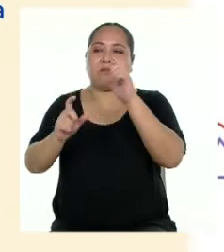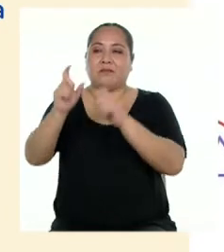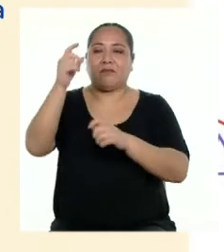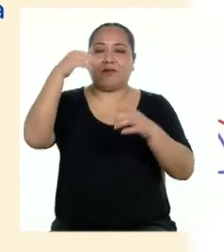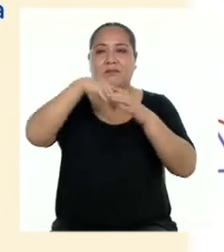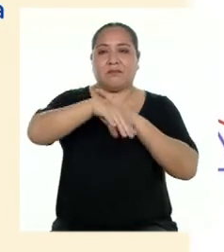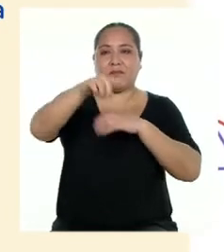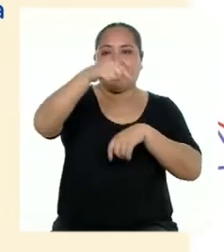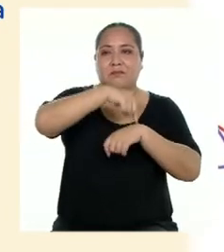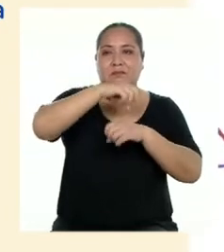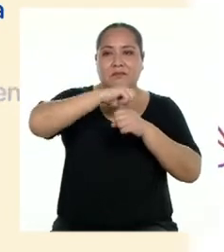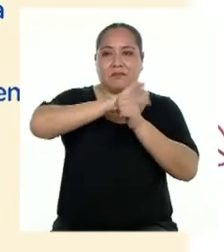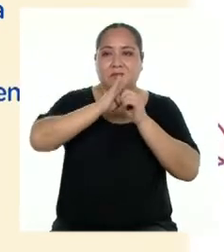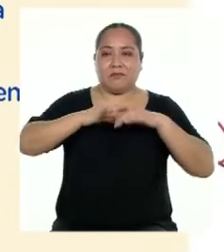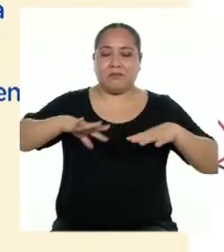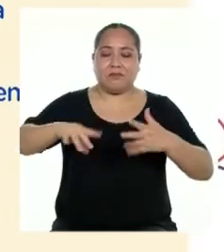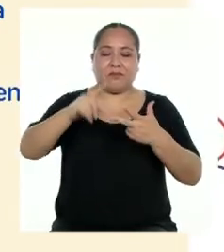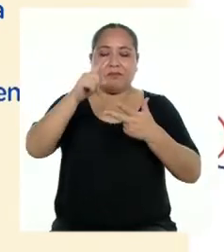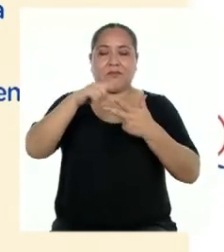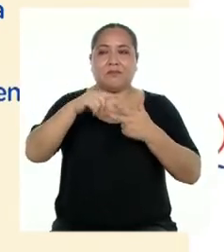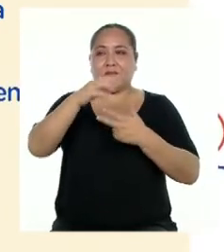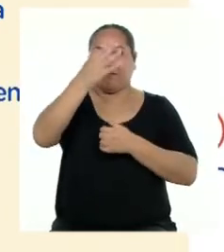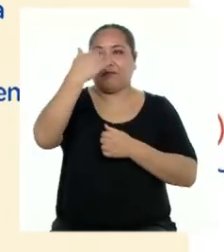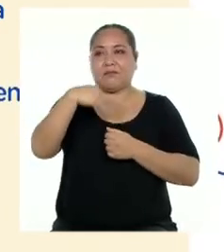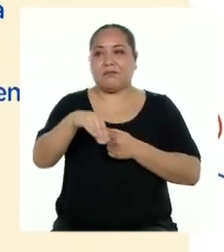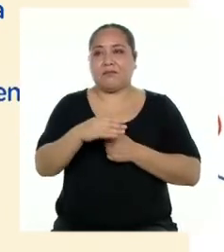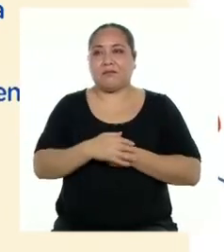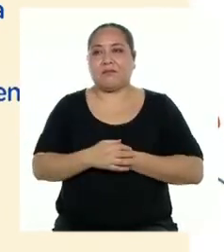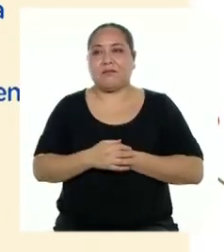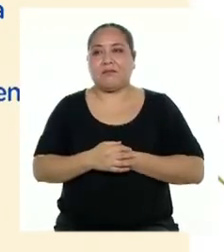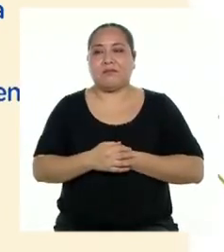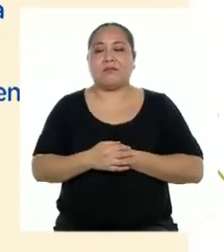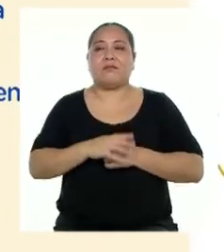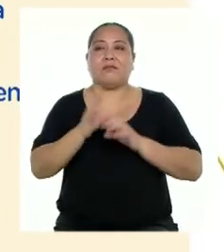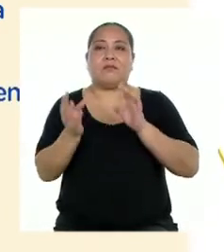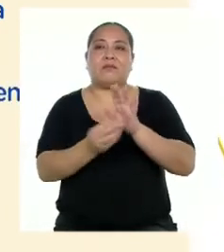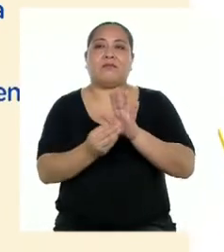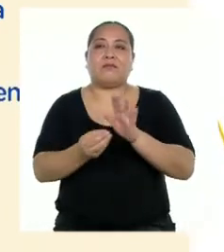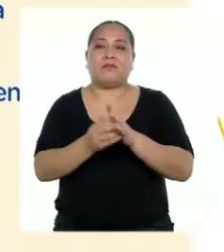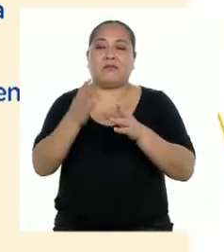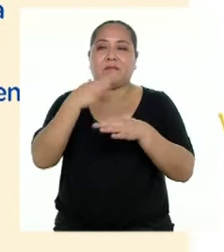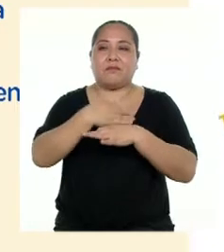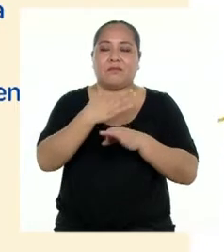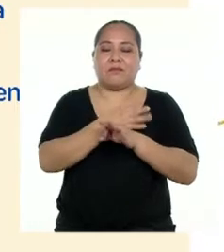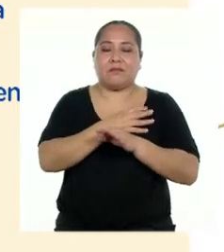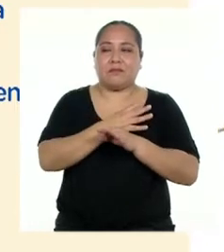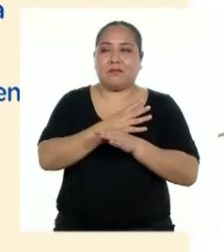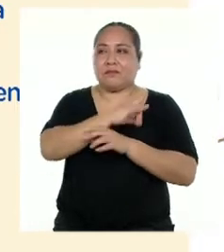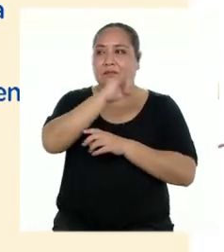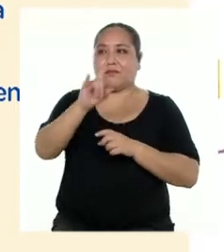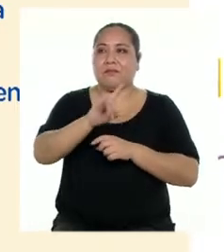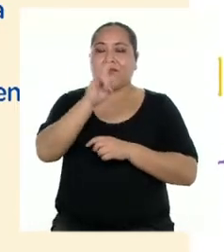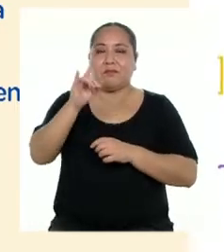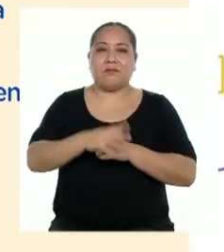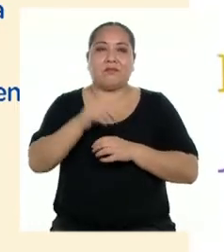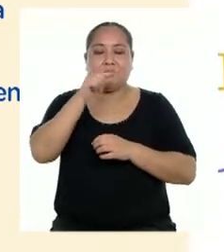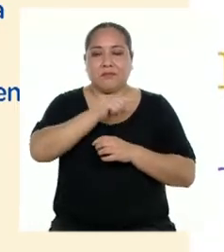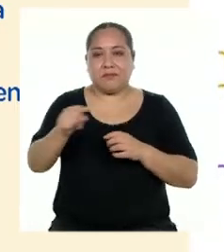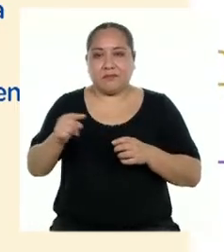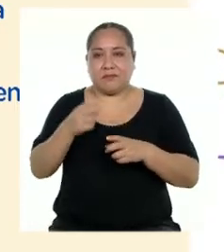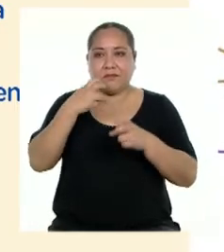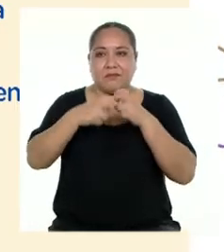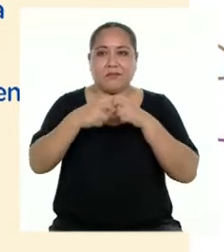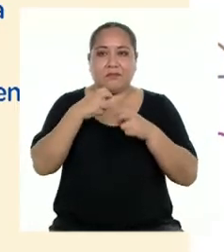la pandemia. En el otro párrafo, se pueden incluir las estrategias que se implementaron para que esta